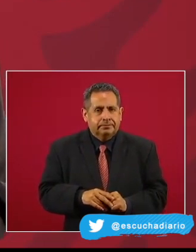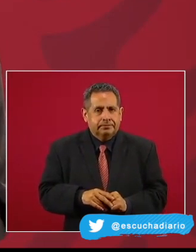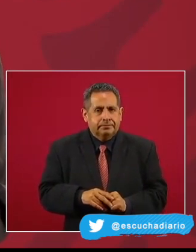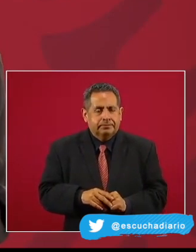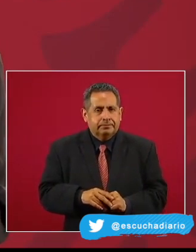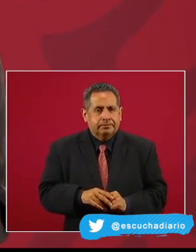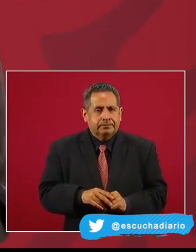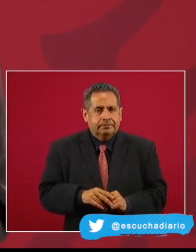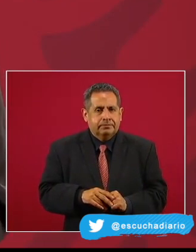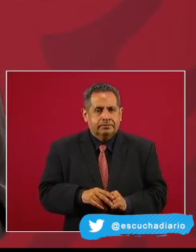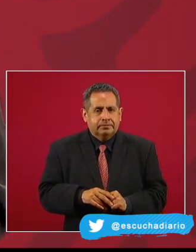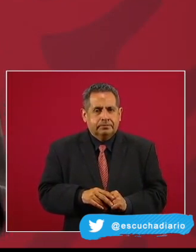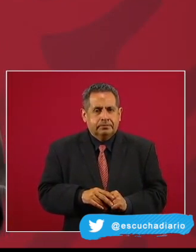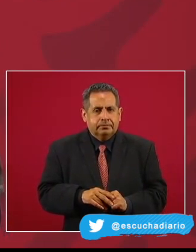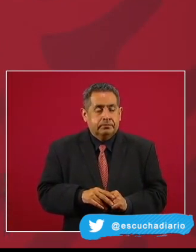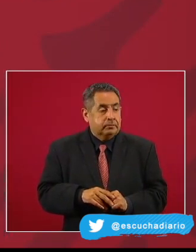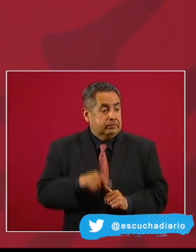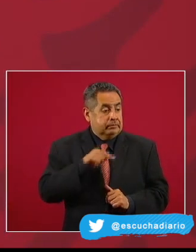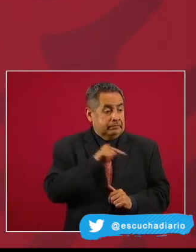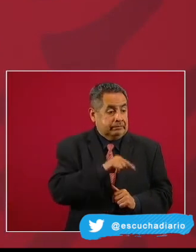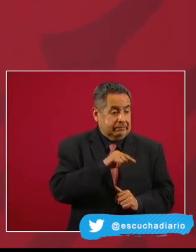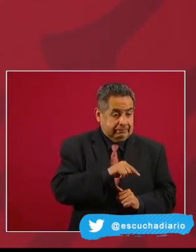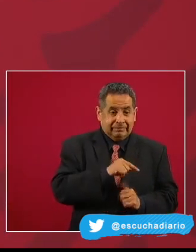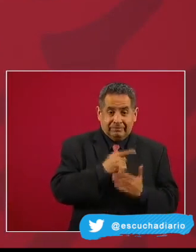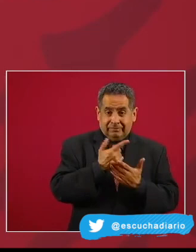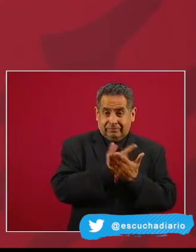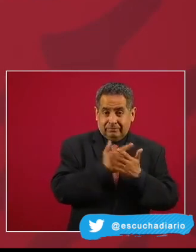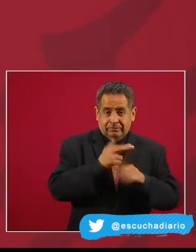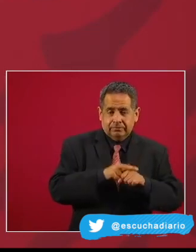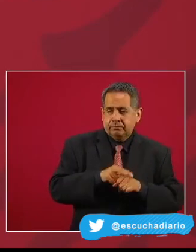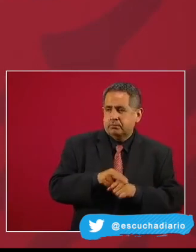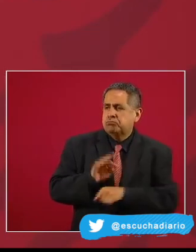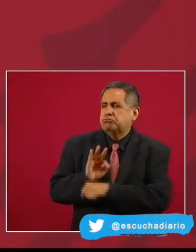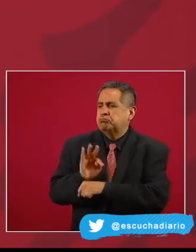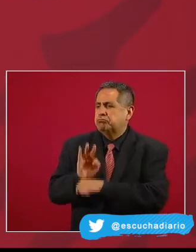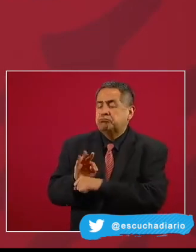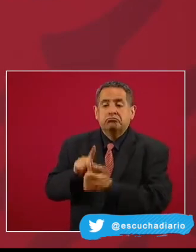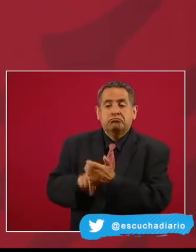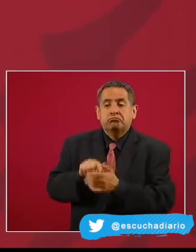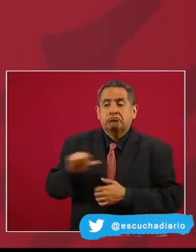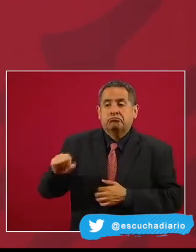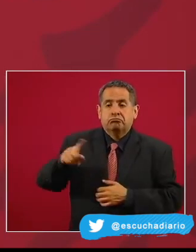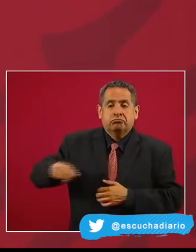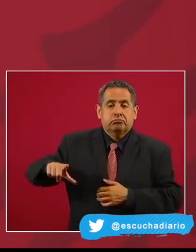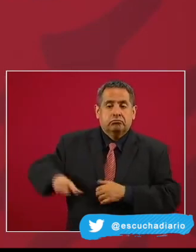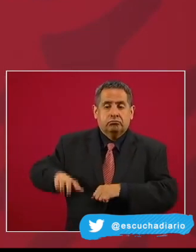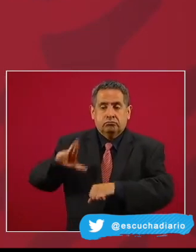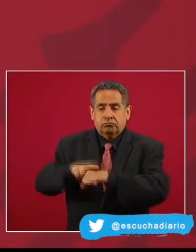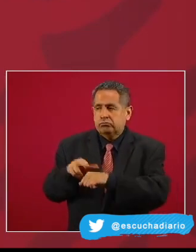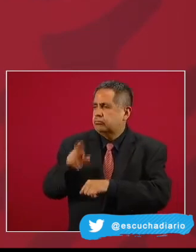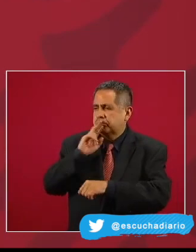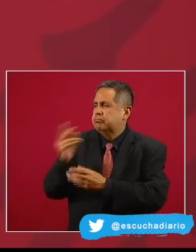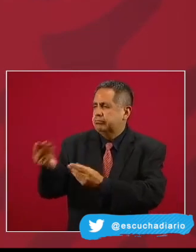y le arreglaba las cuentas a los gobernadores